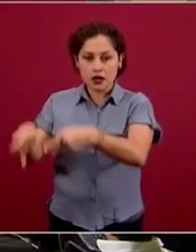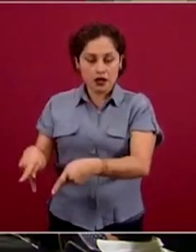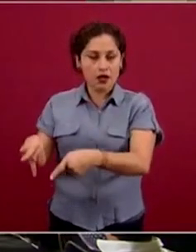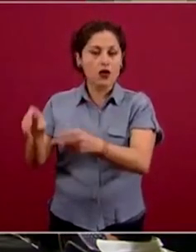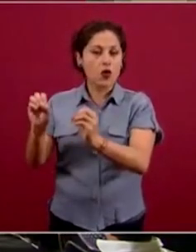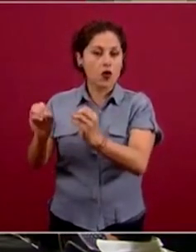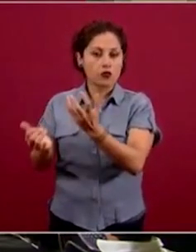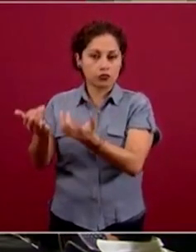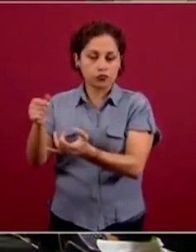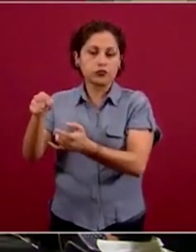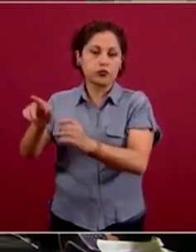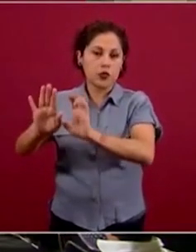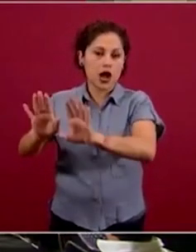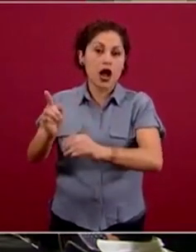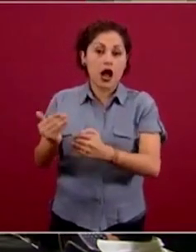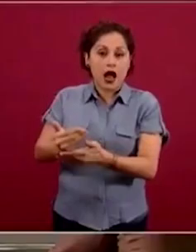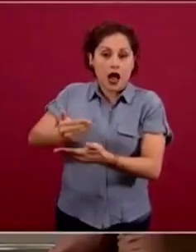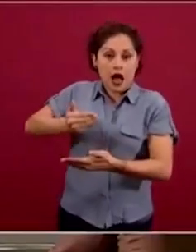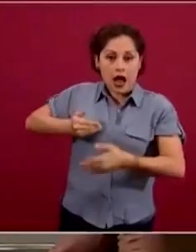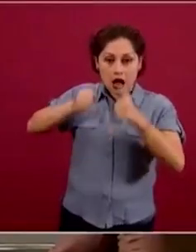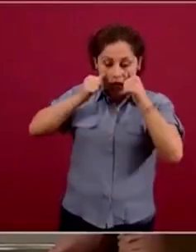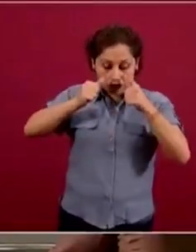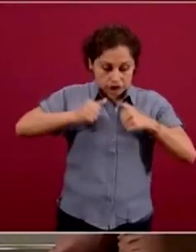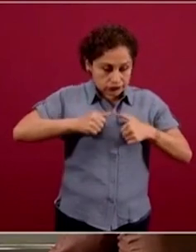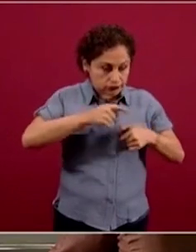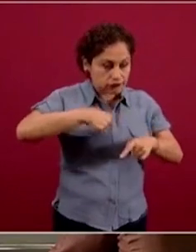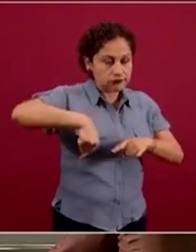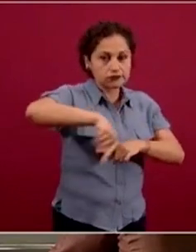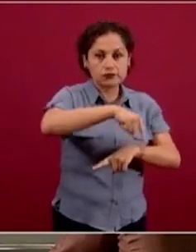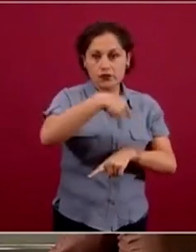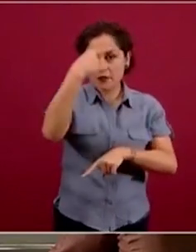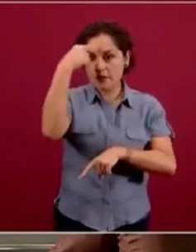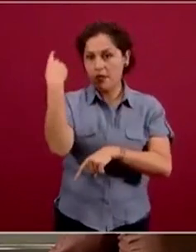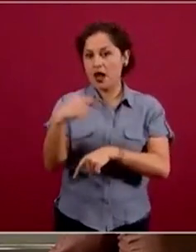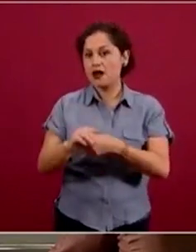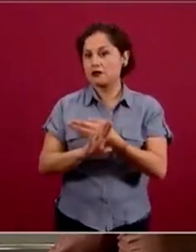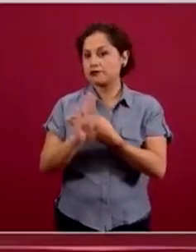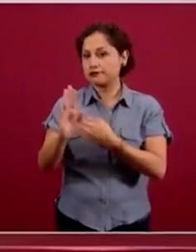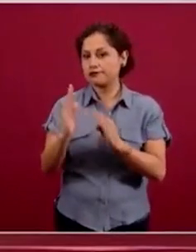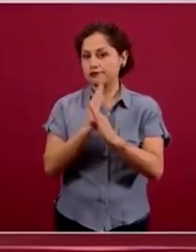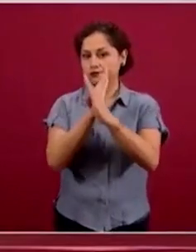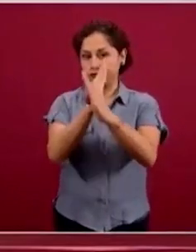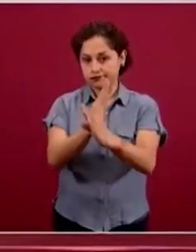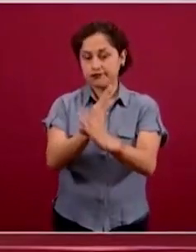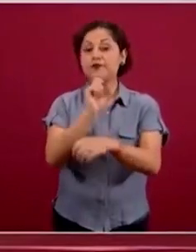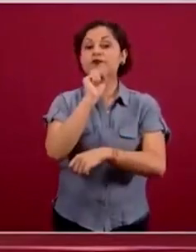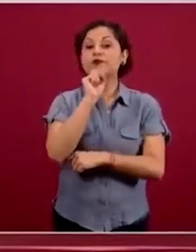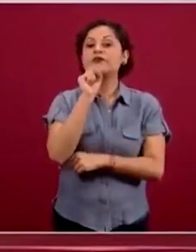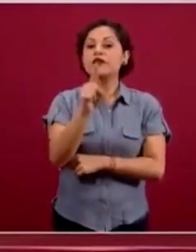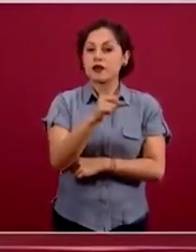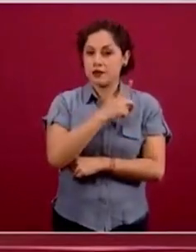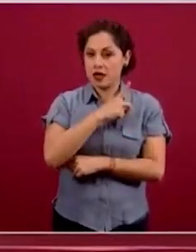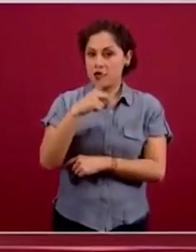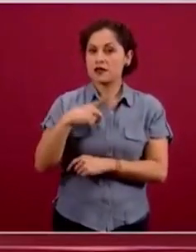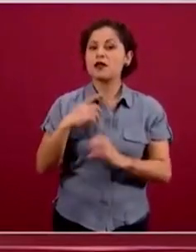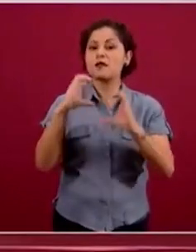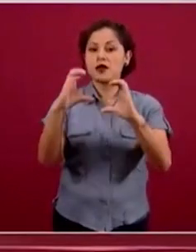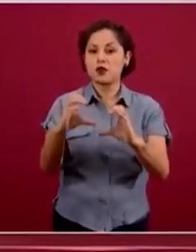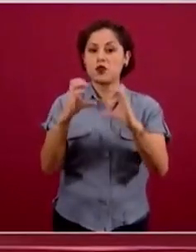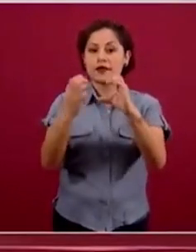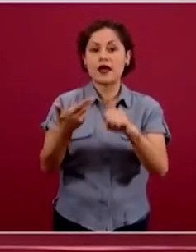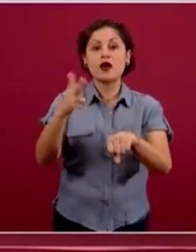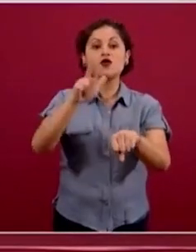tenemos que pensar en evitar la saturación de los sistemas y para este punto cada